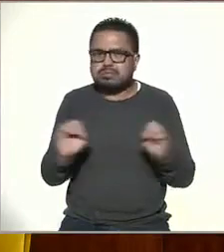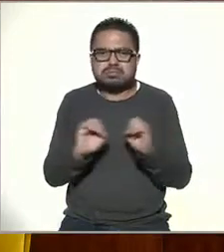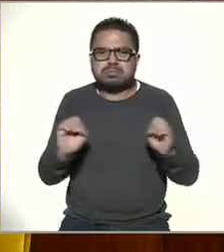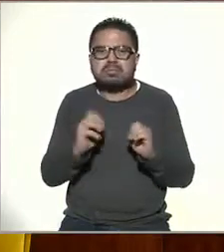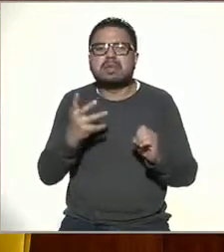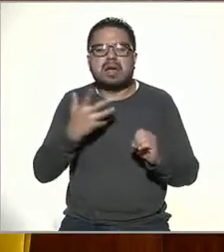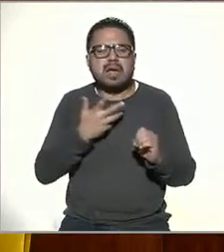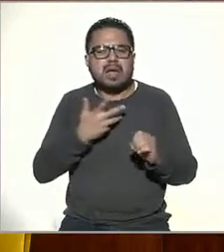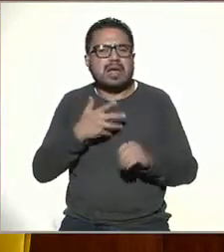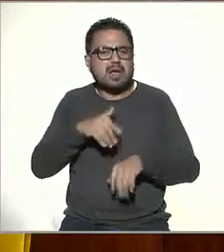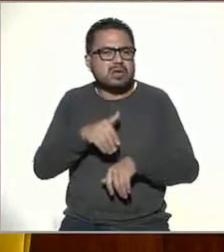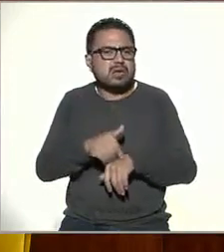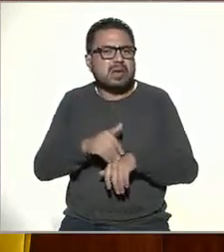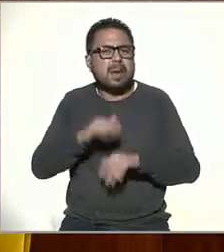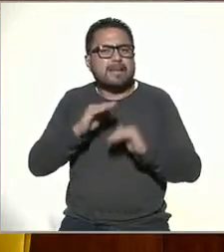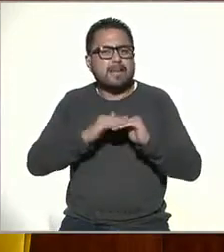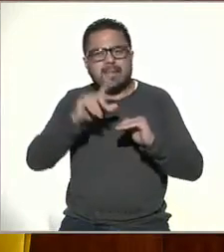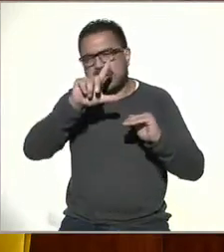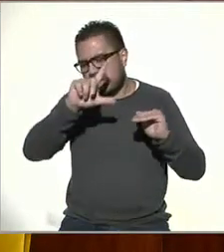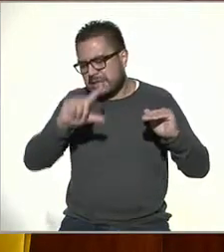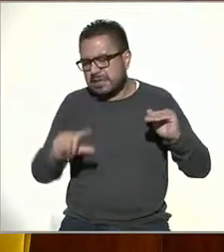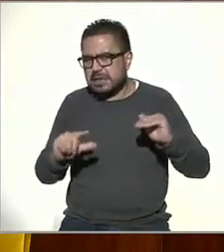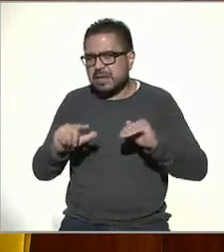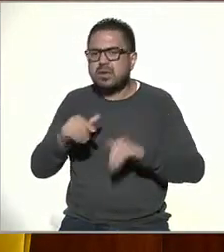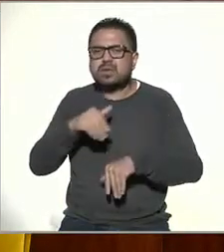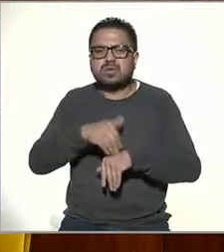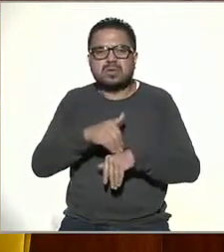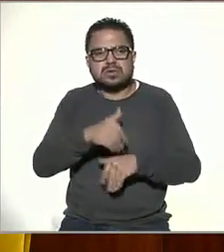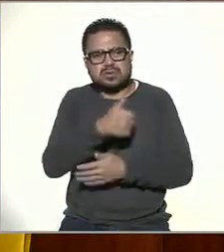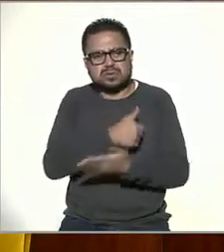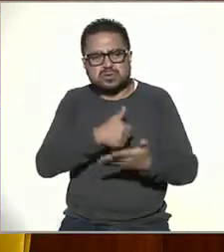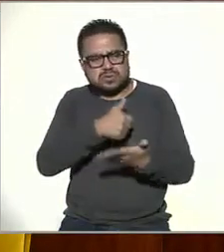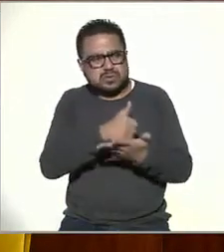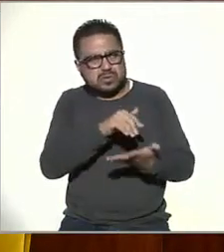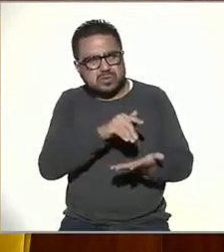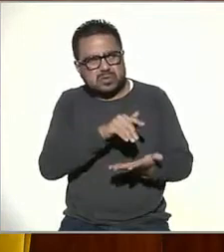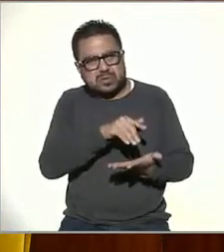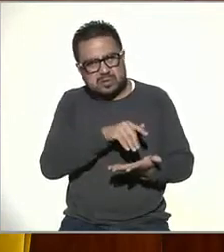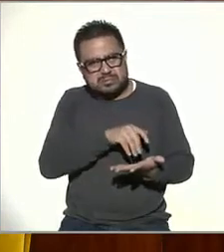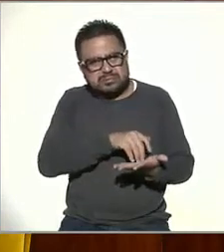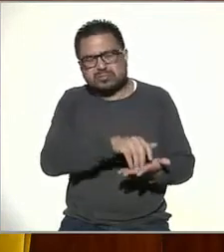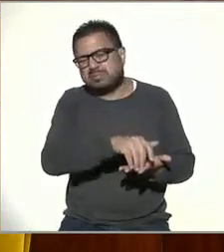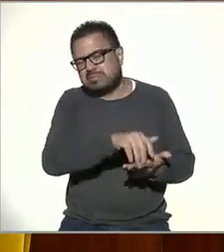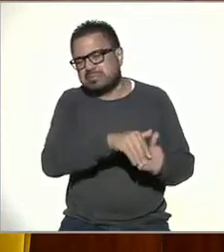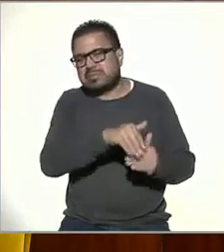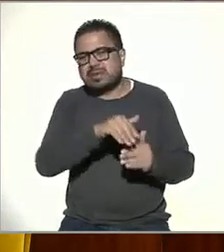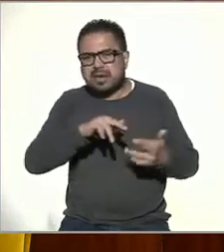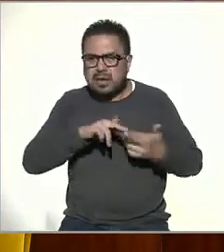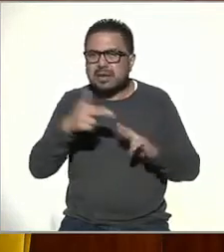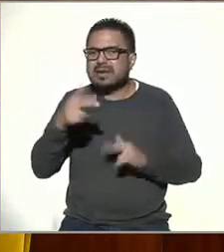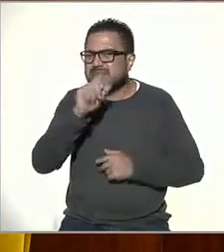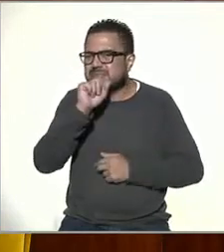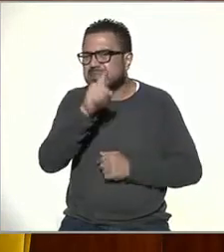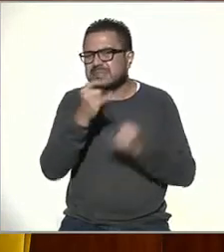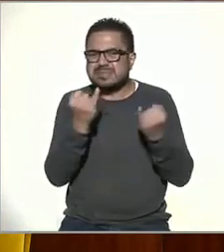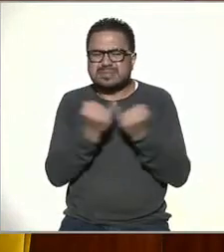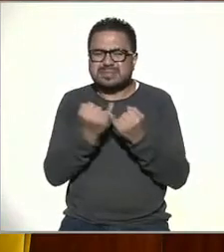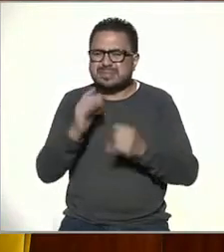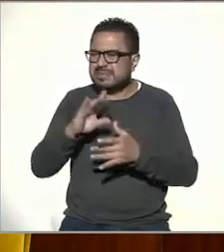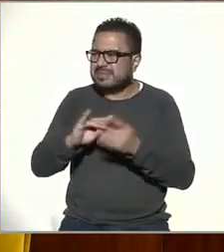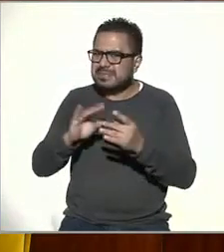indicadores más bajos que las poblaciones urbanas. Y también está muy relacionado, como lo decían nuestros